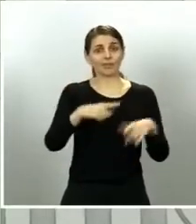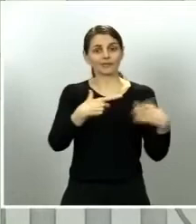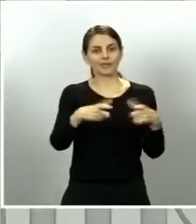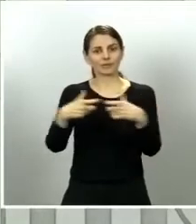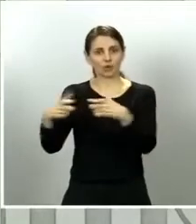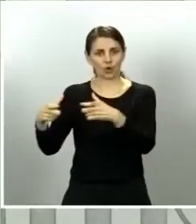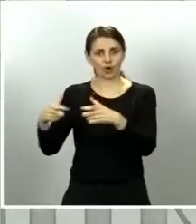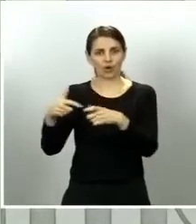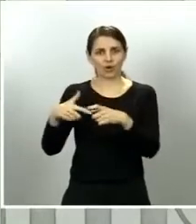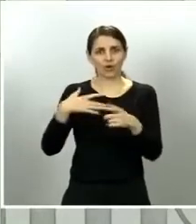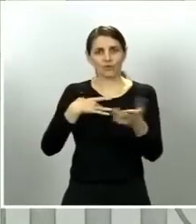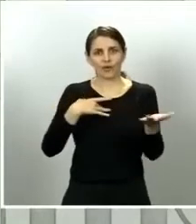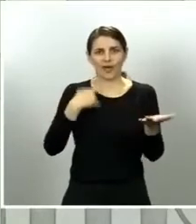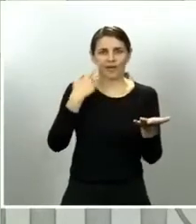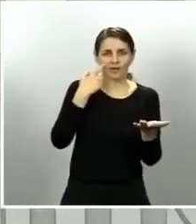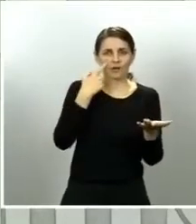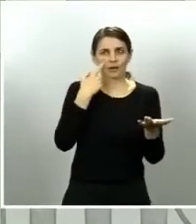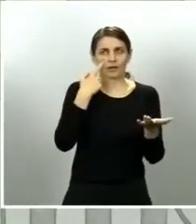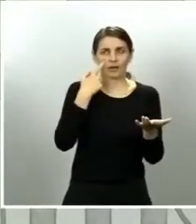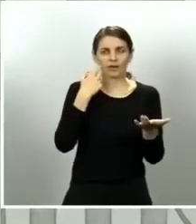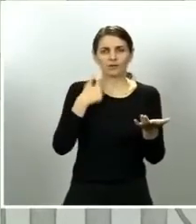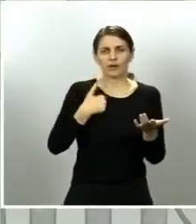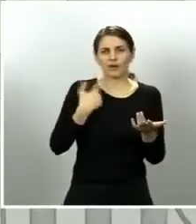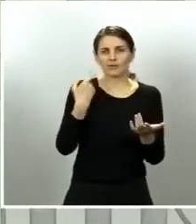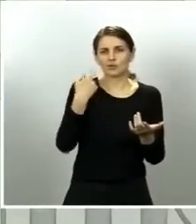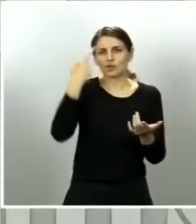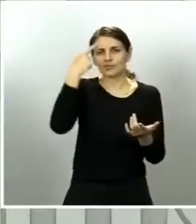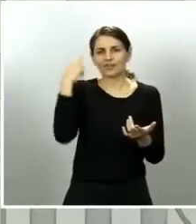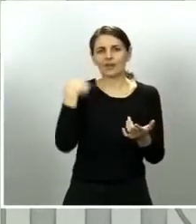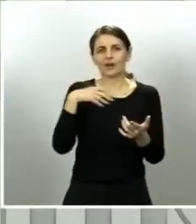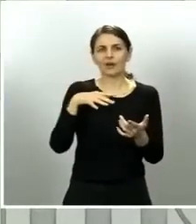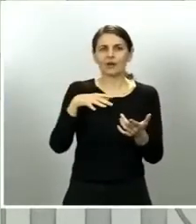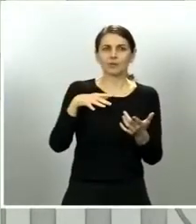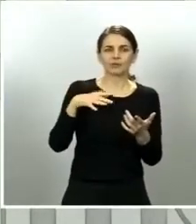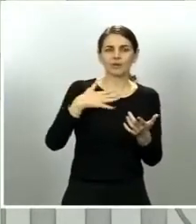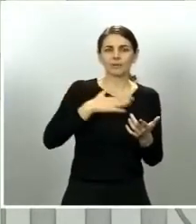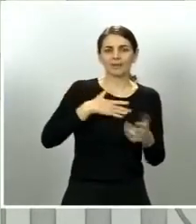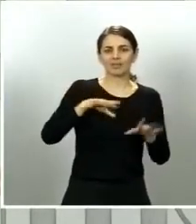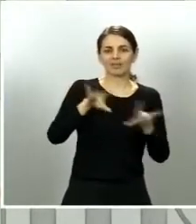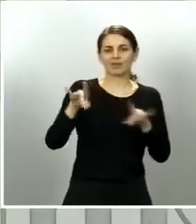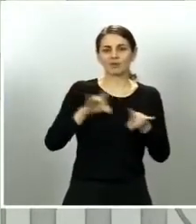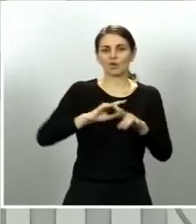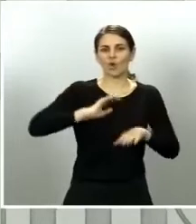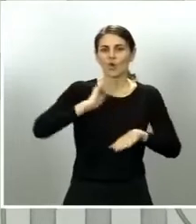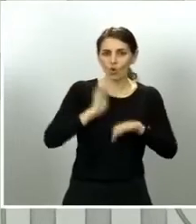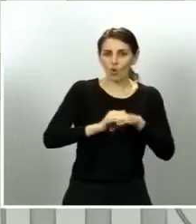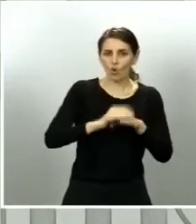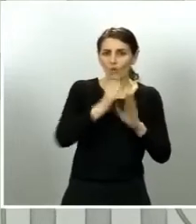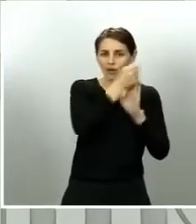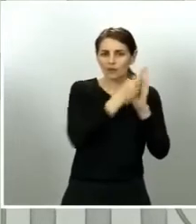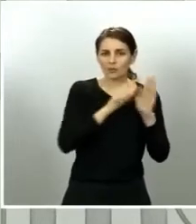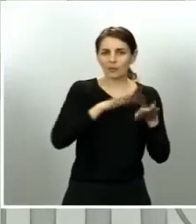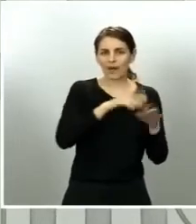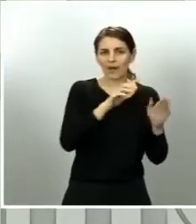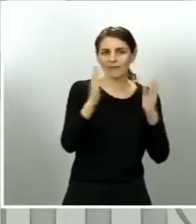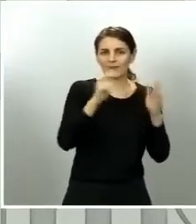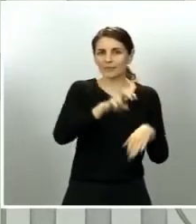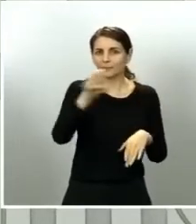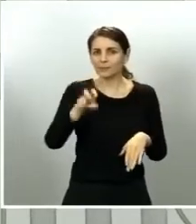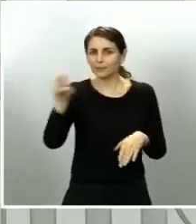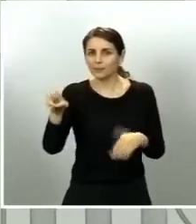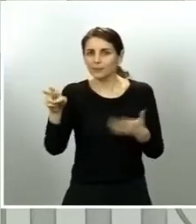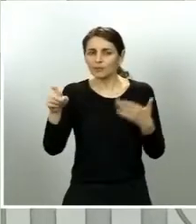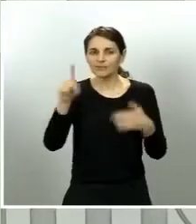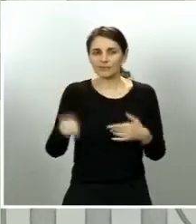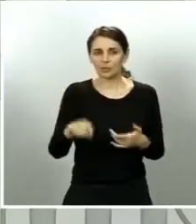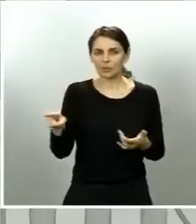detenga o no las condiciones pero sí que tienen en un horizonte ideal en un horizonte en que todo fuera muy bien veremos si se produce o ojalá sea así pero no